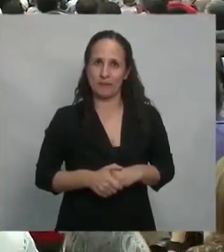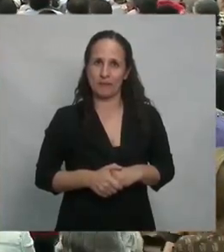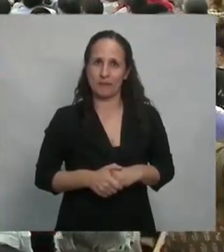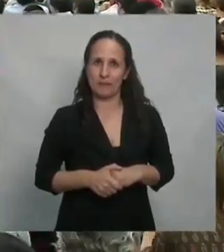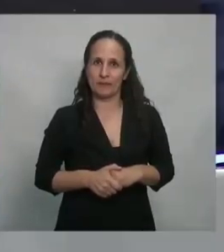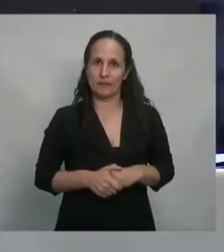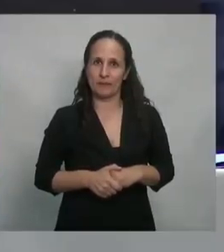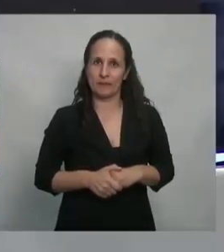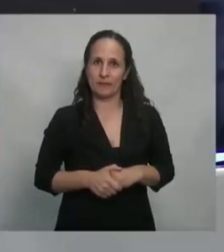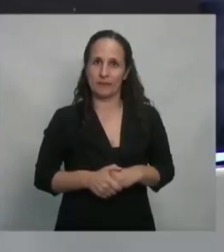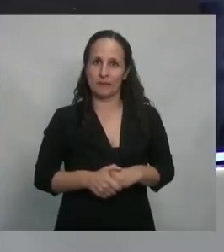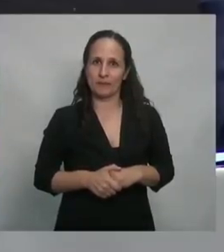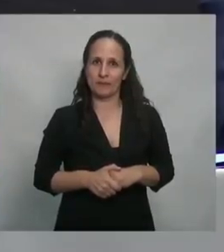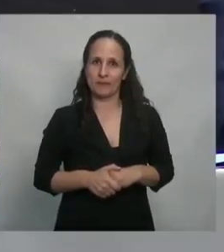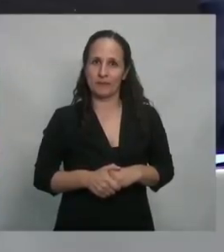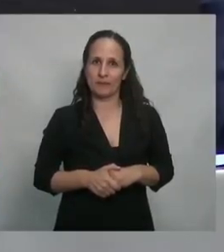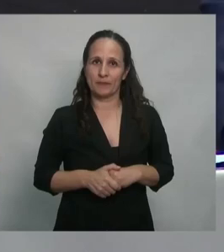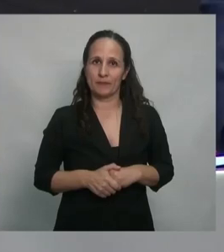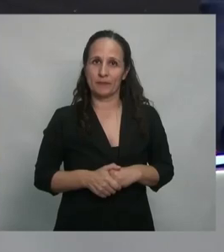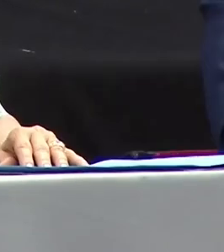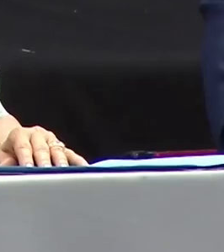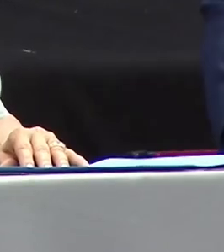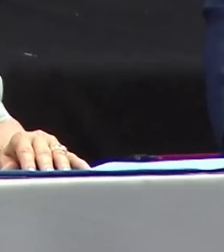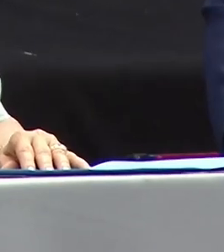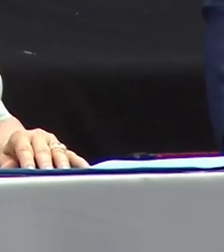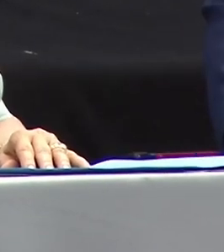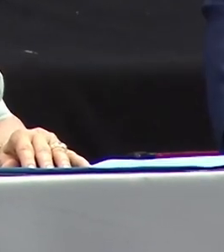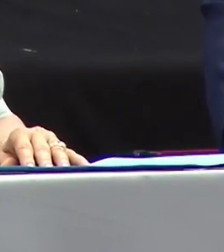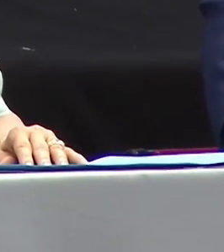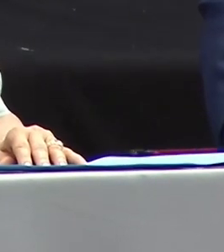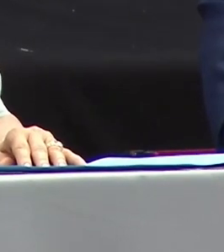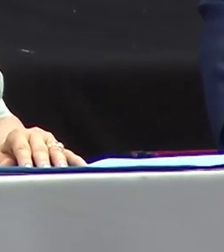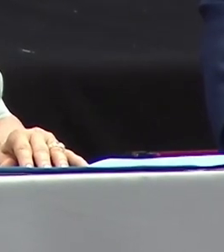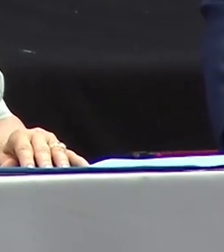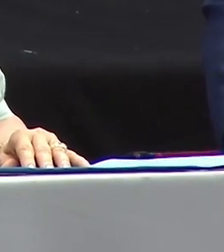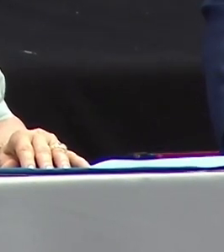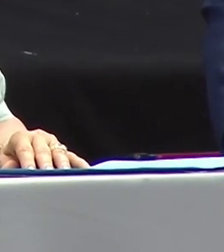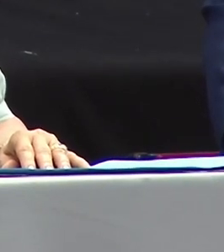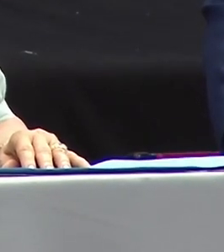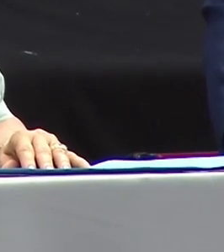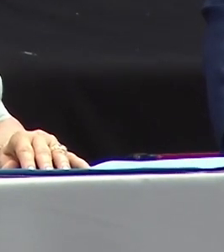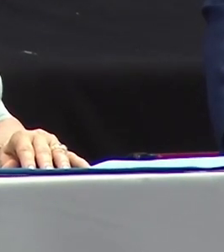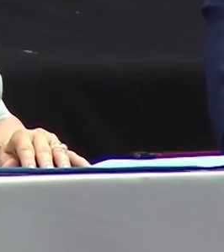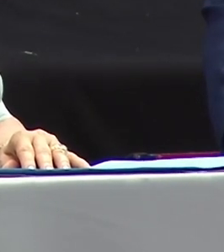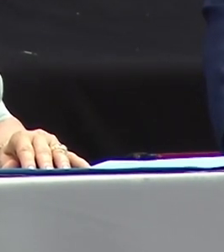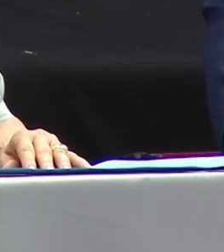quería quería y para finalizar quería y para finalizar